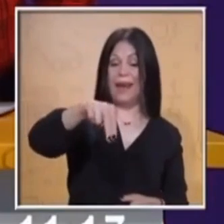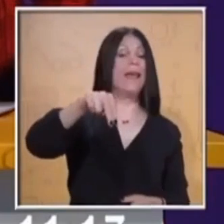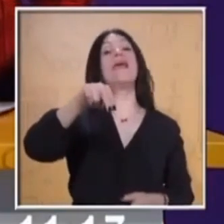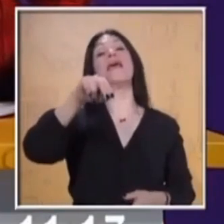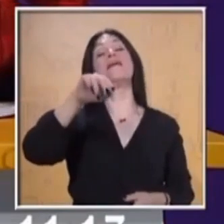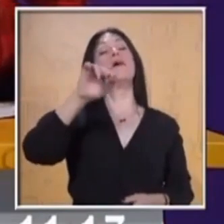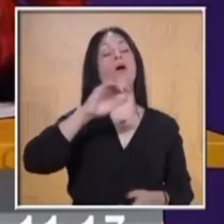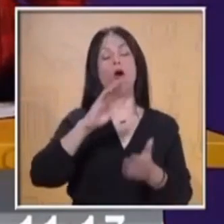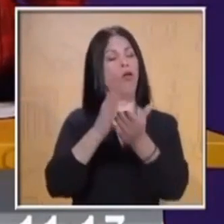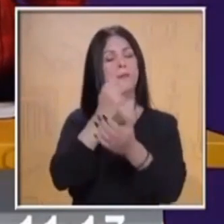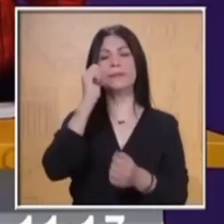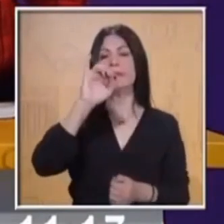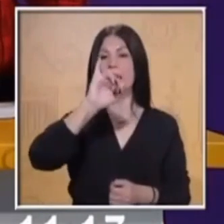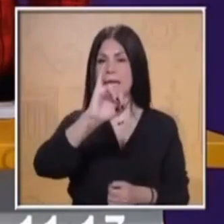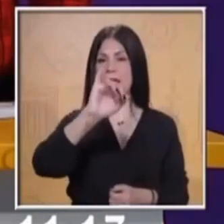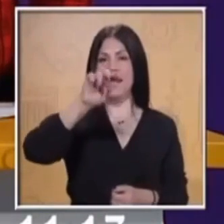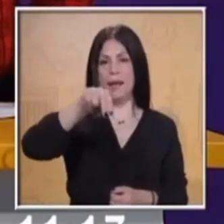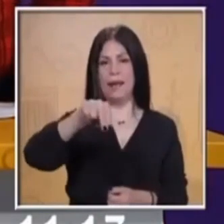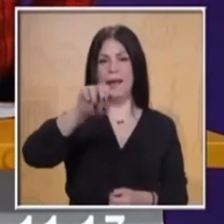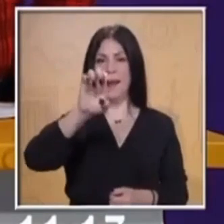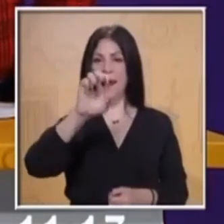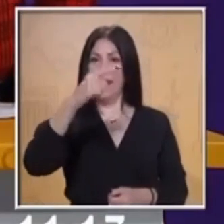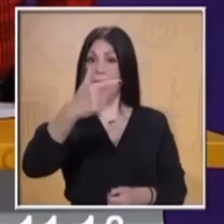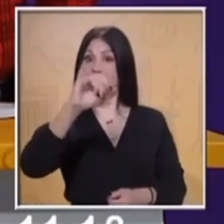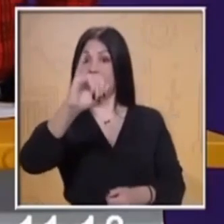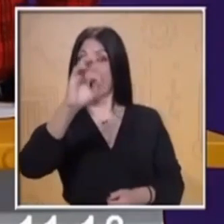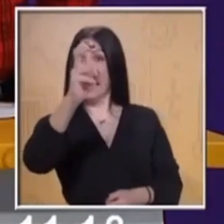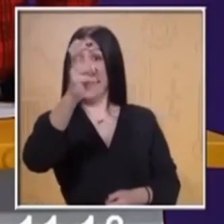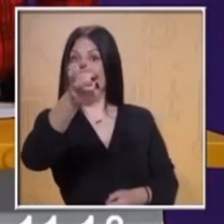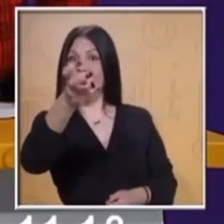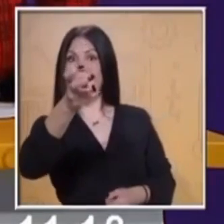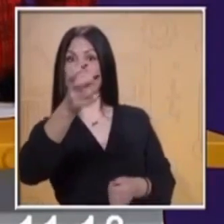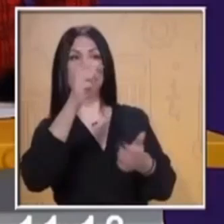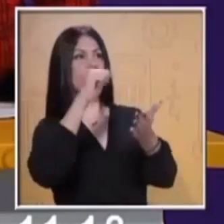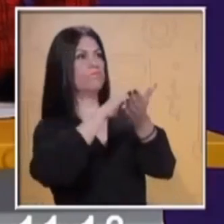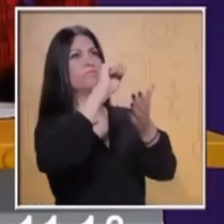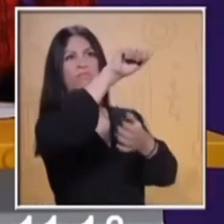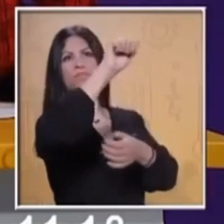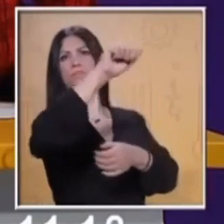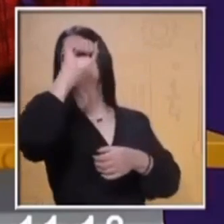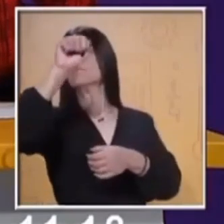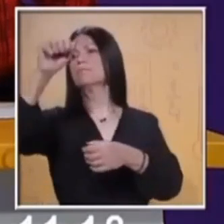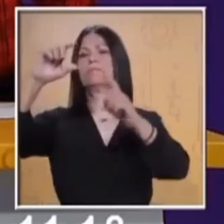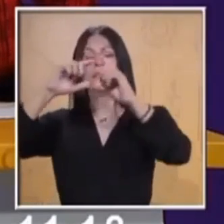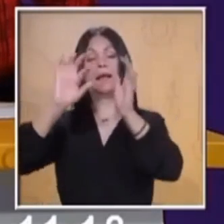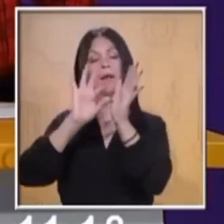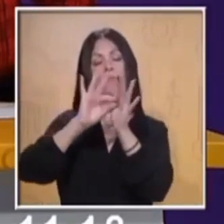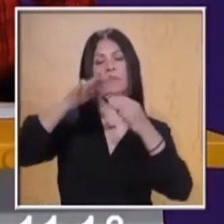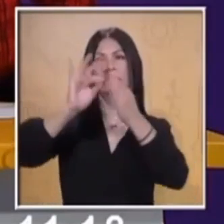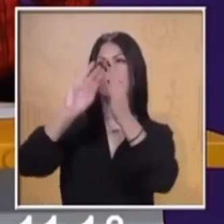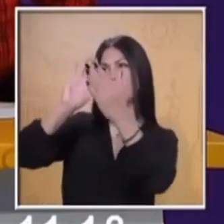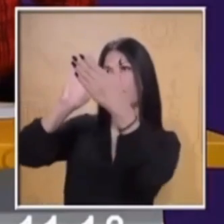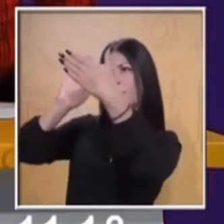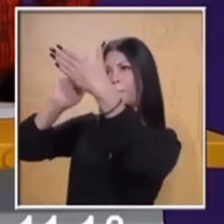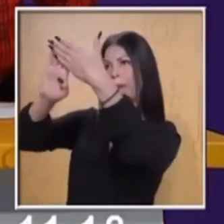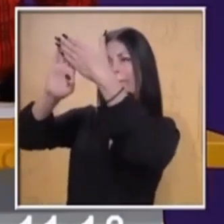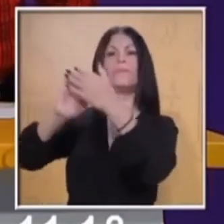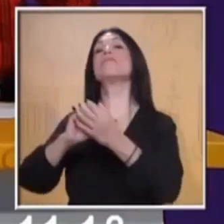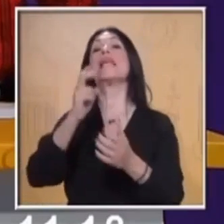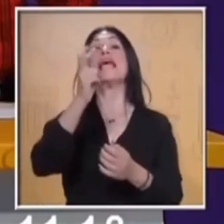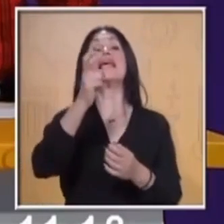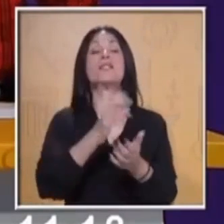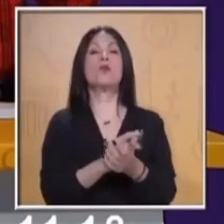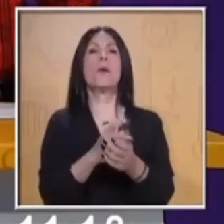es aplicarle una serie de preguntas a un grupo de personas para poder obtener información sobre un tema. La